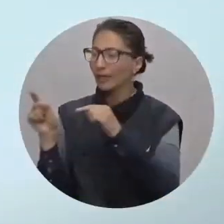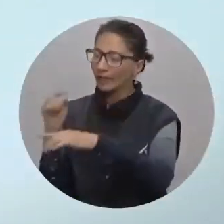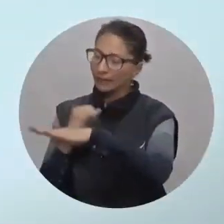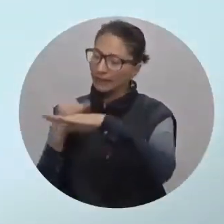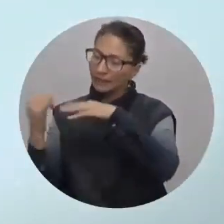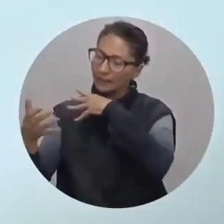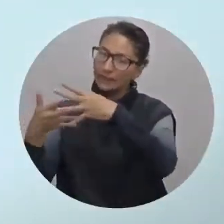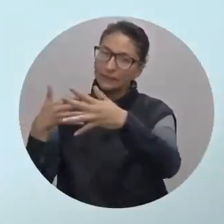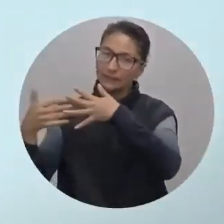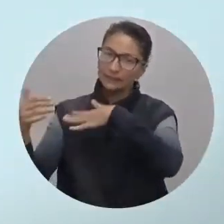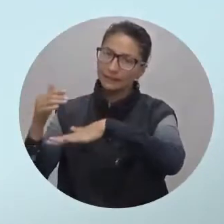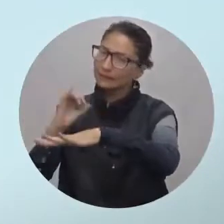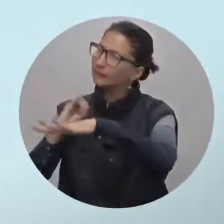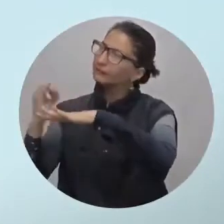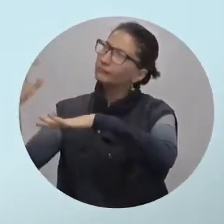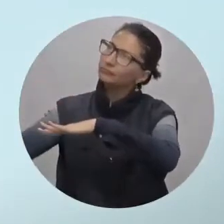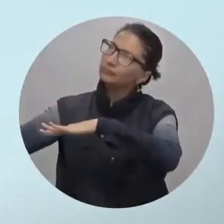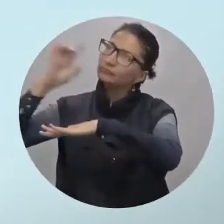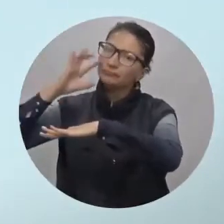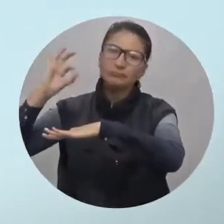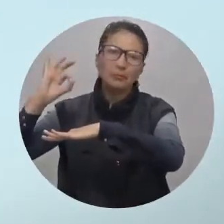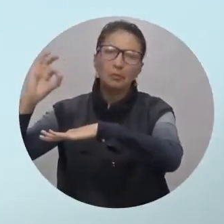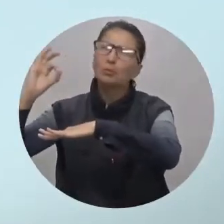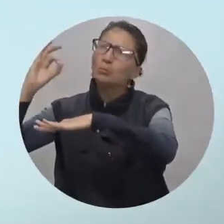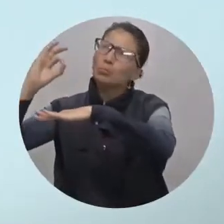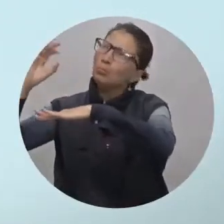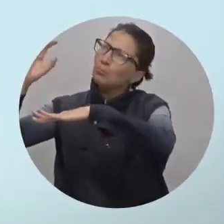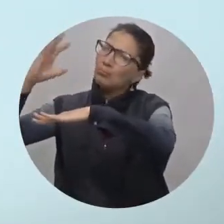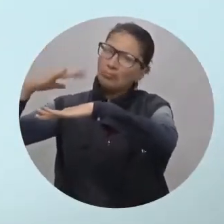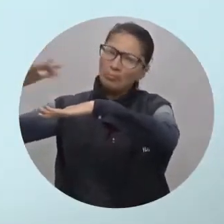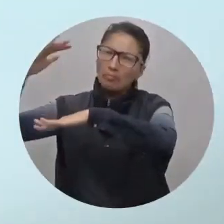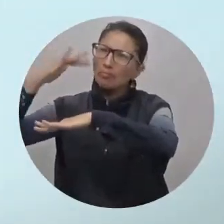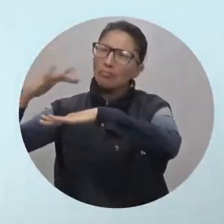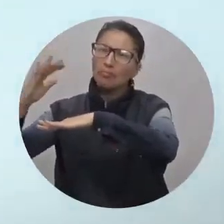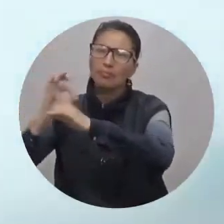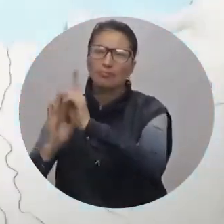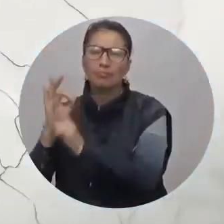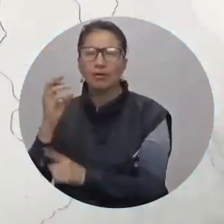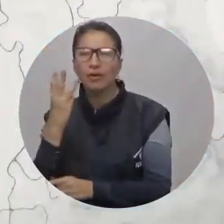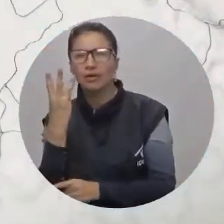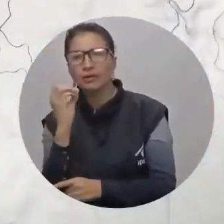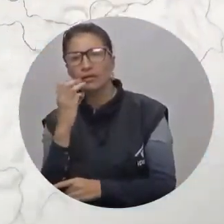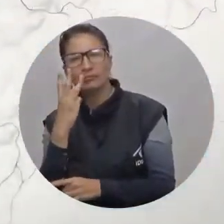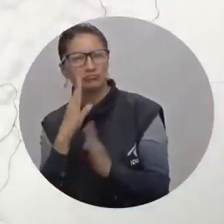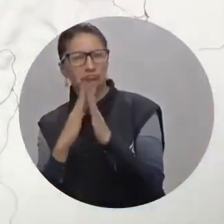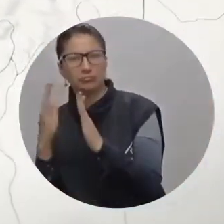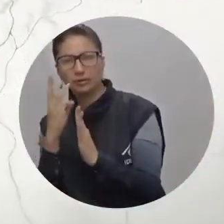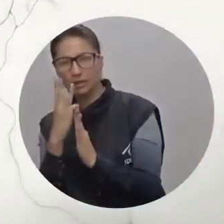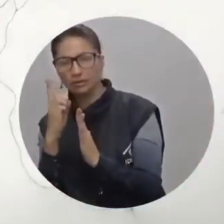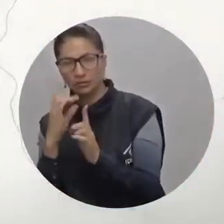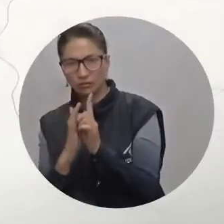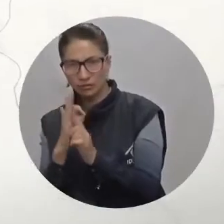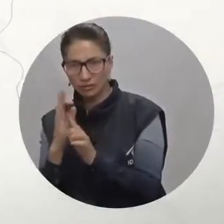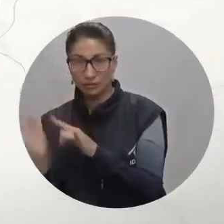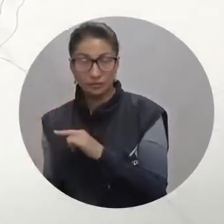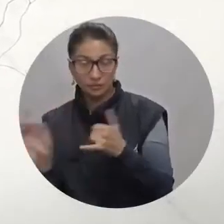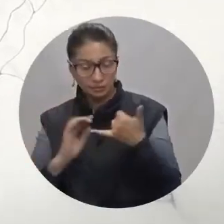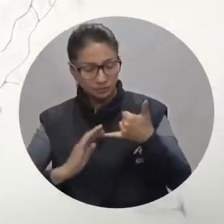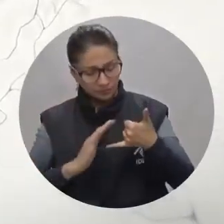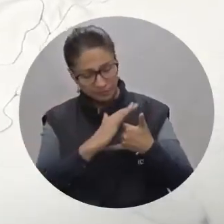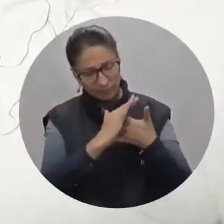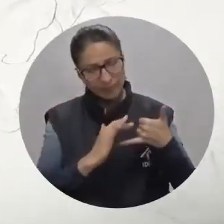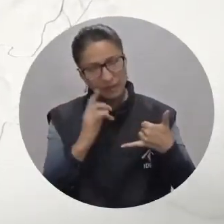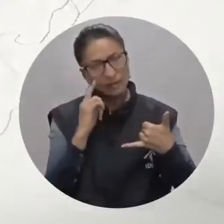San Andrés y Providencia no abandonan las condiciones poco nubladas y con temperaturas de 30 y 31 grados. La región del